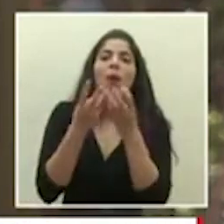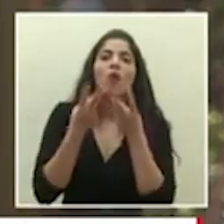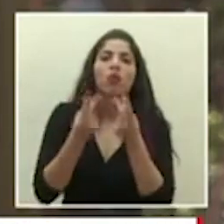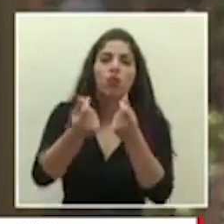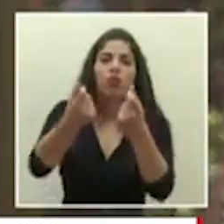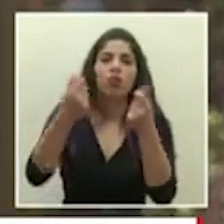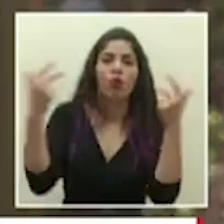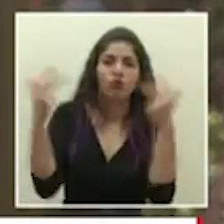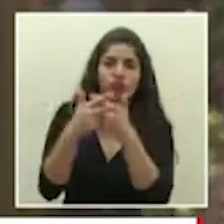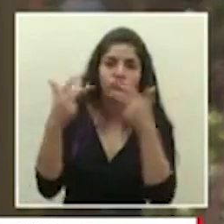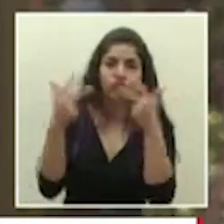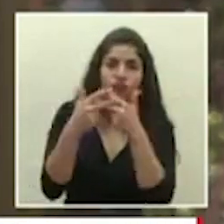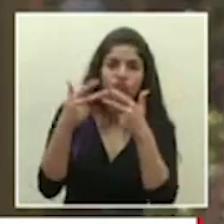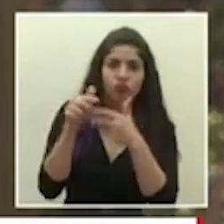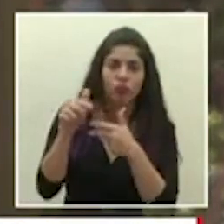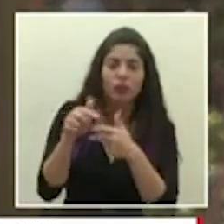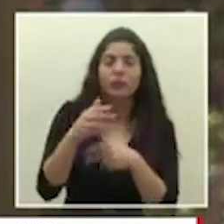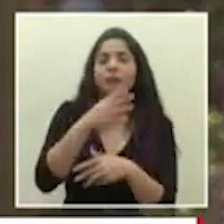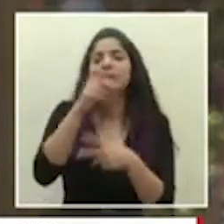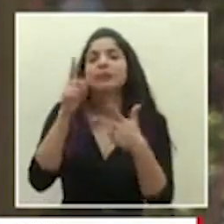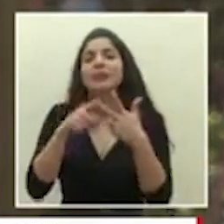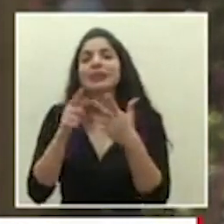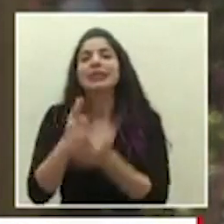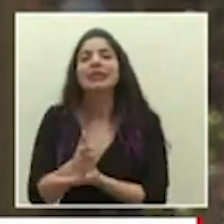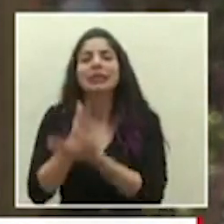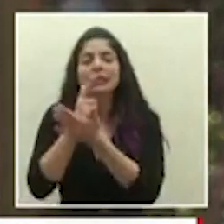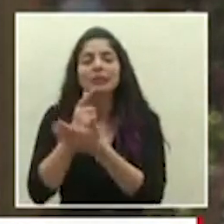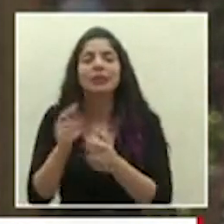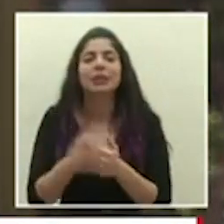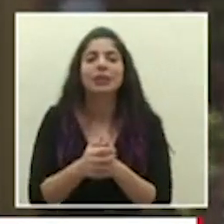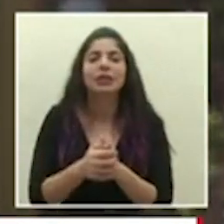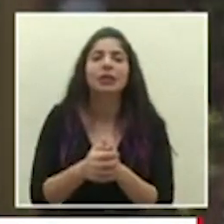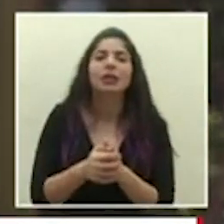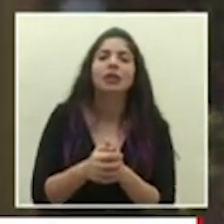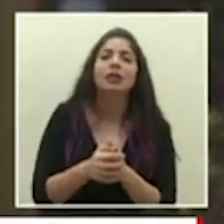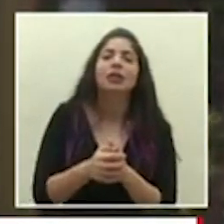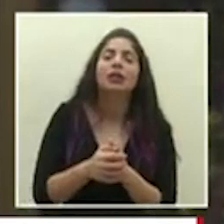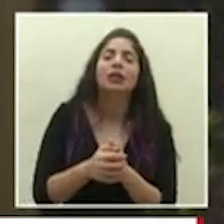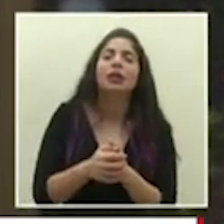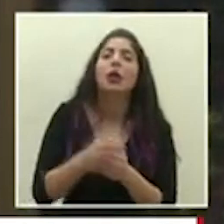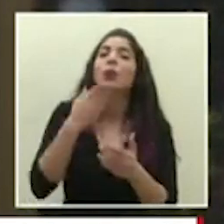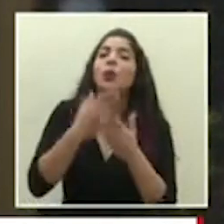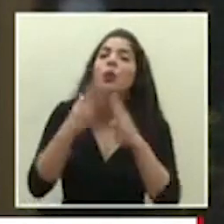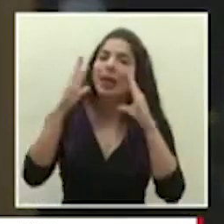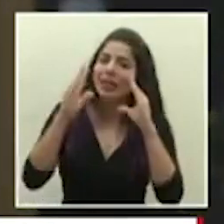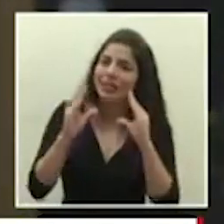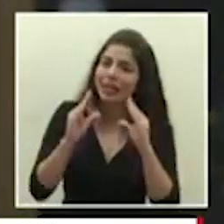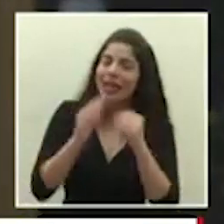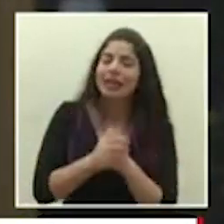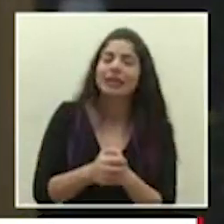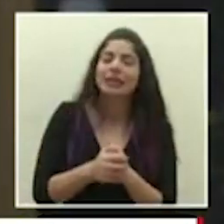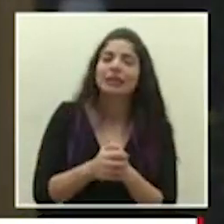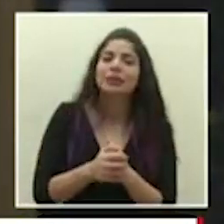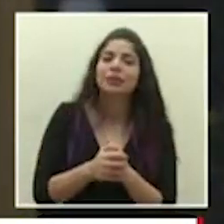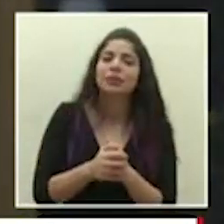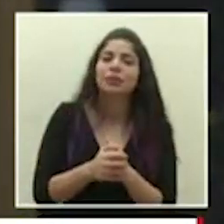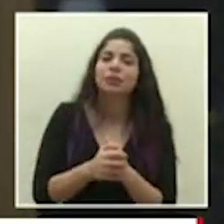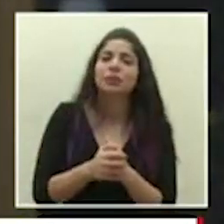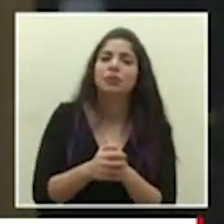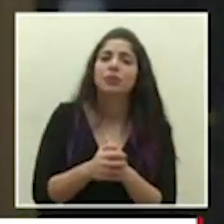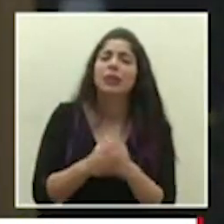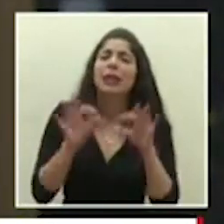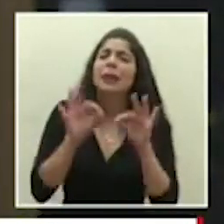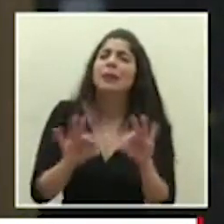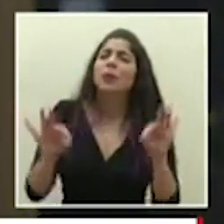transporte? Para doña Lisset Barrantes doña Lisset muy buenas tardes es